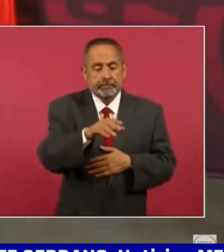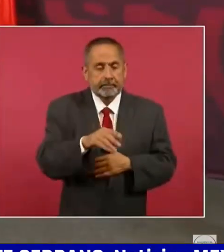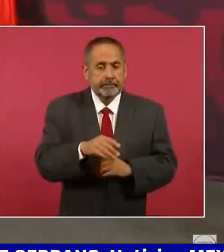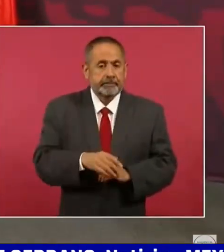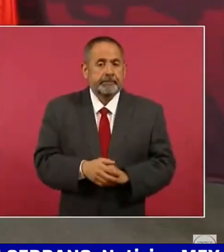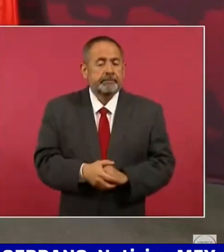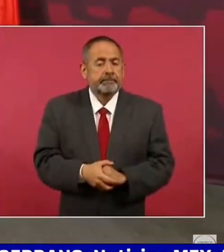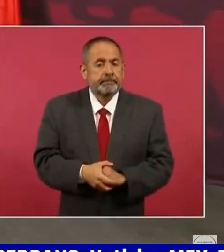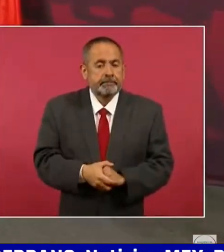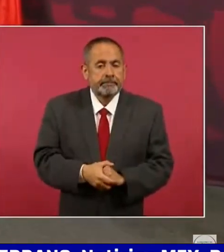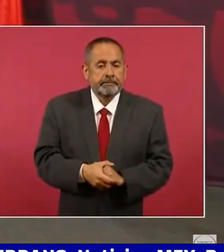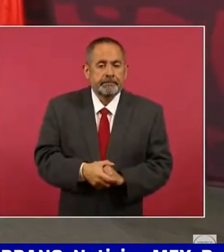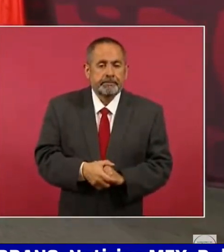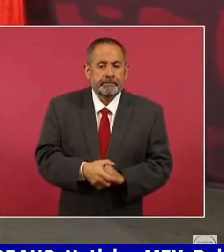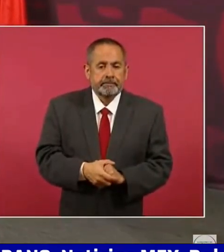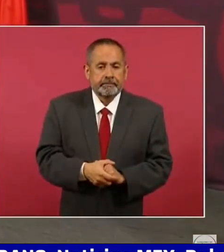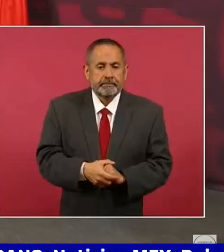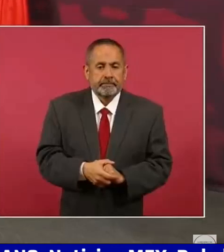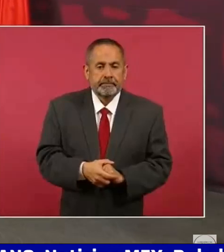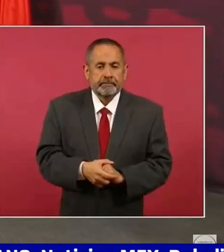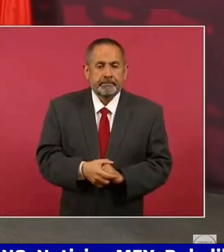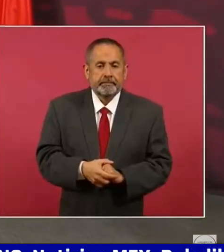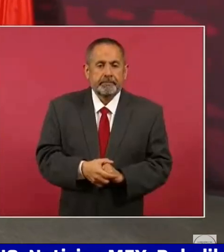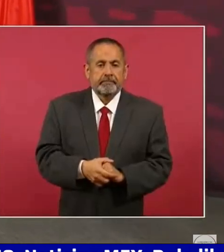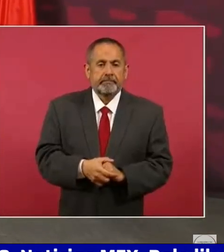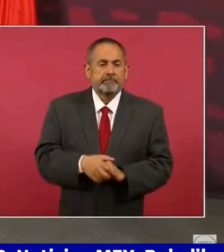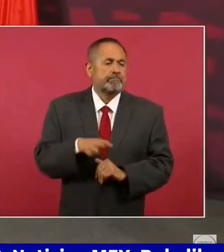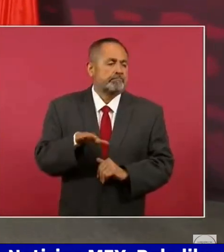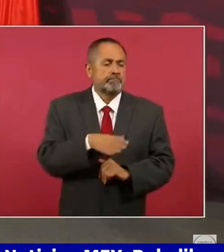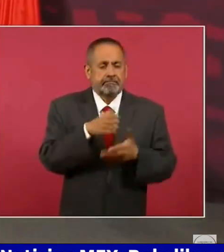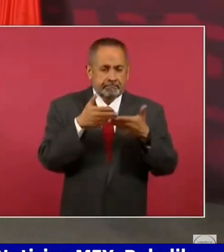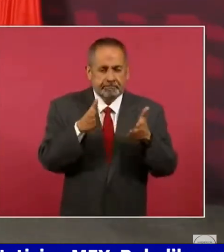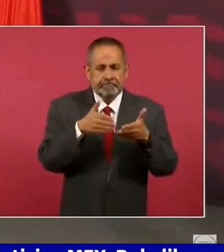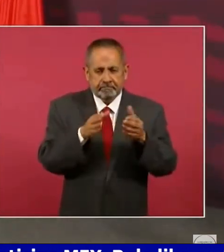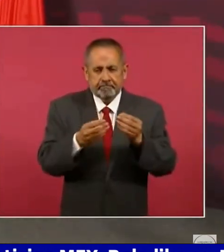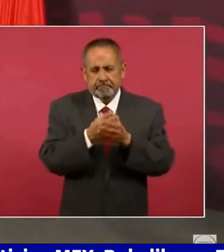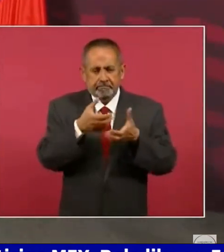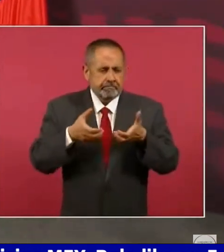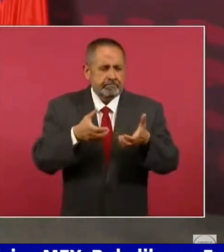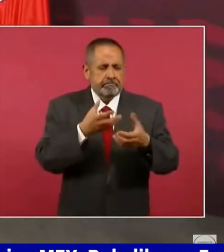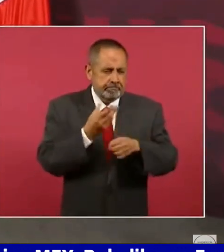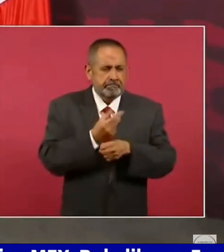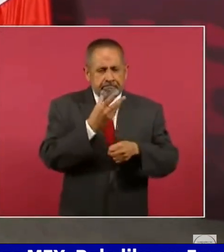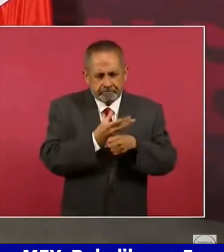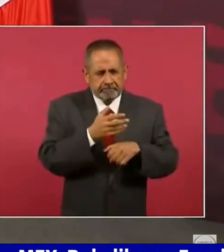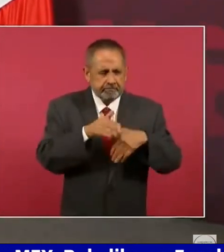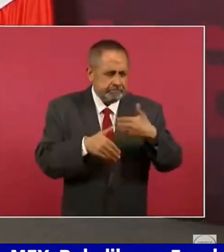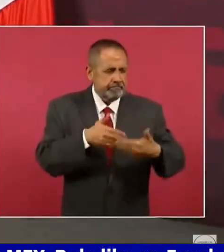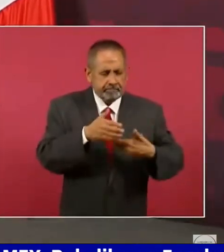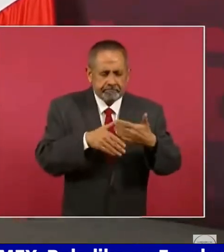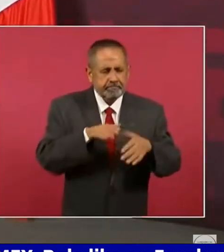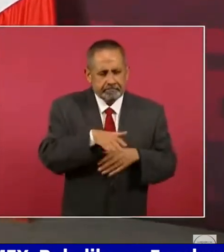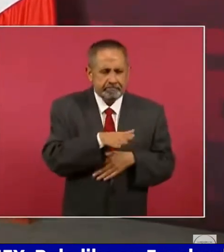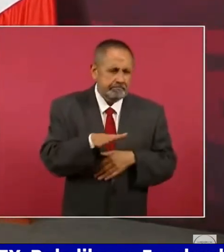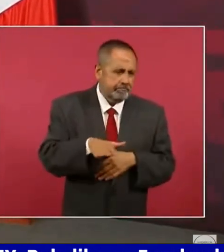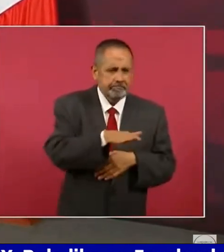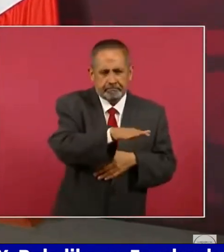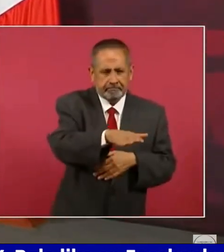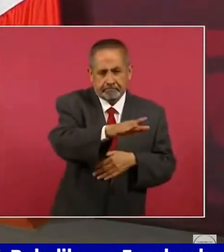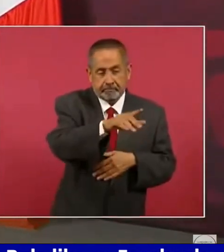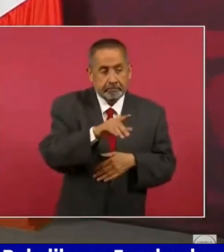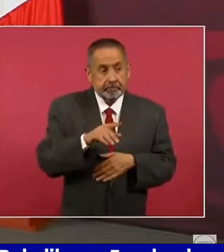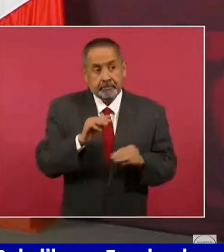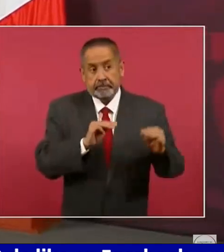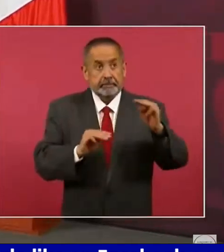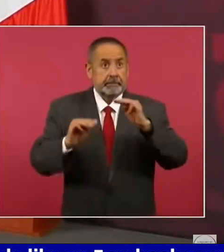abriendo el camino en la parte más